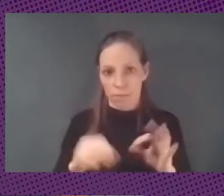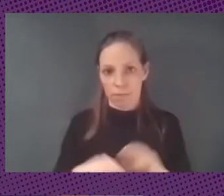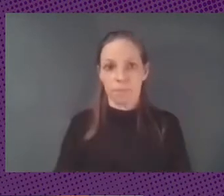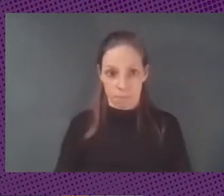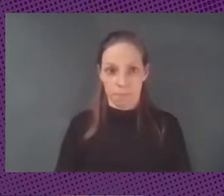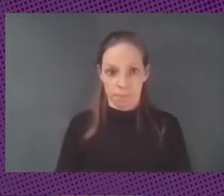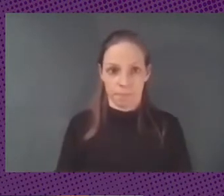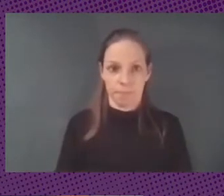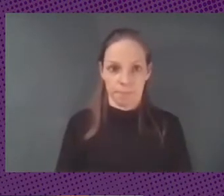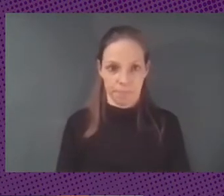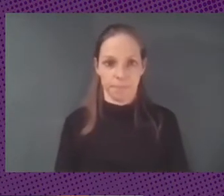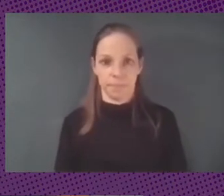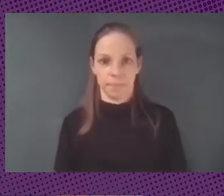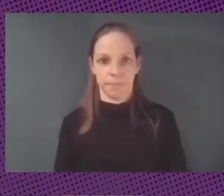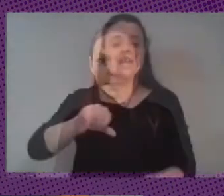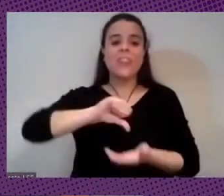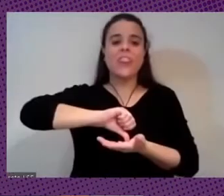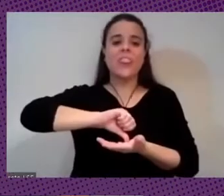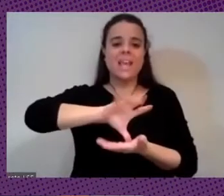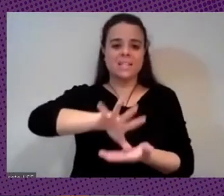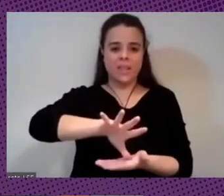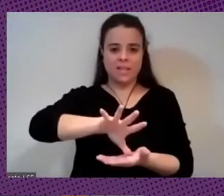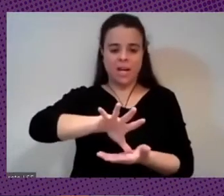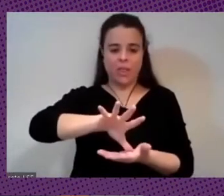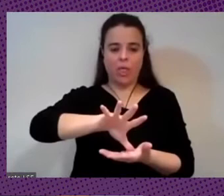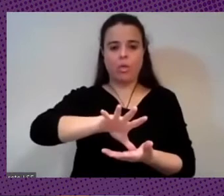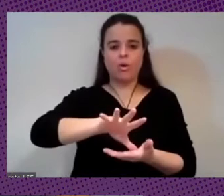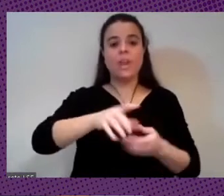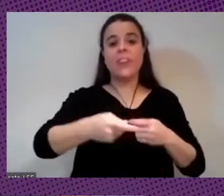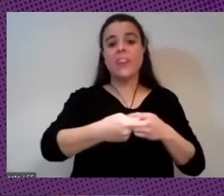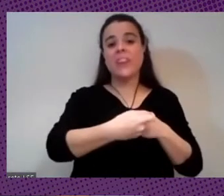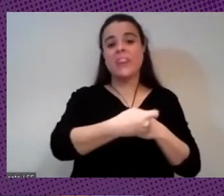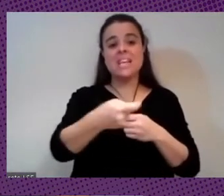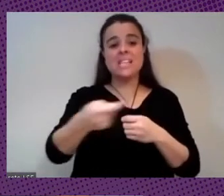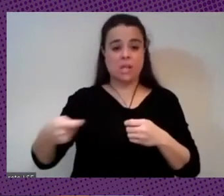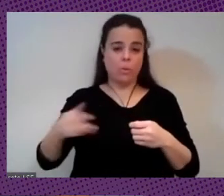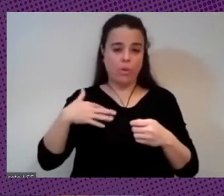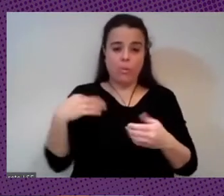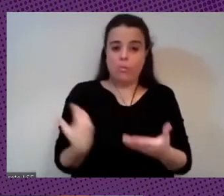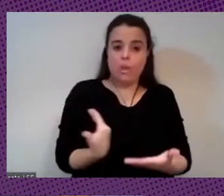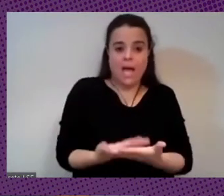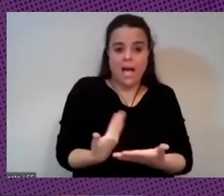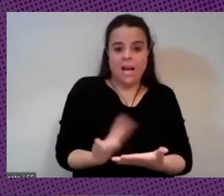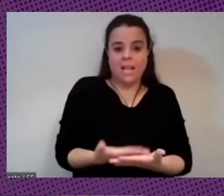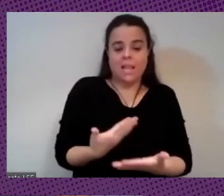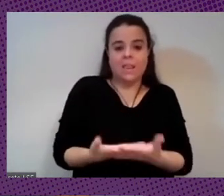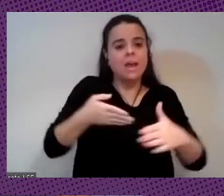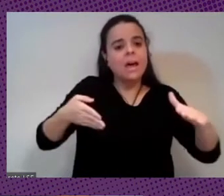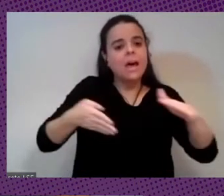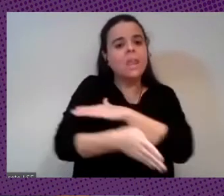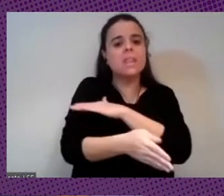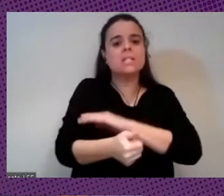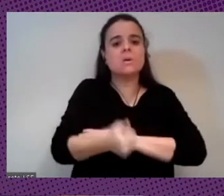descentralización y esa distribución que nos pueda garantizar un acceso más